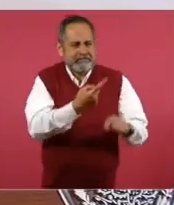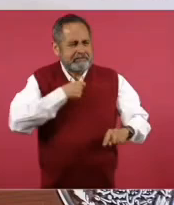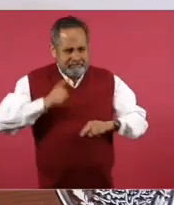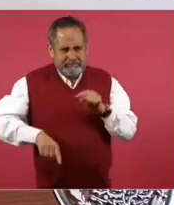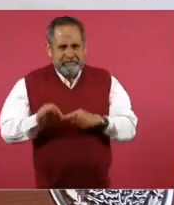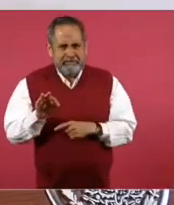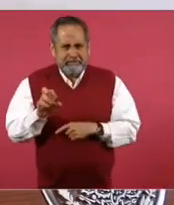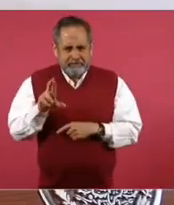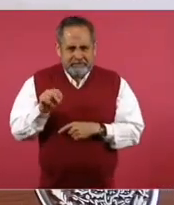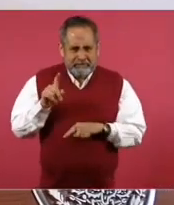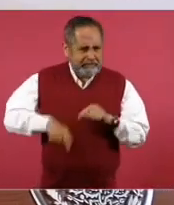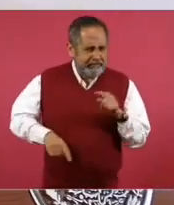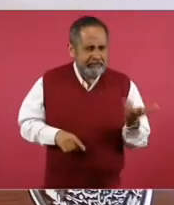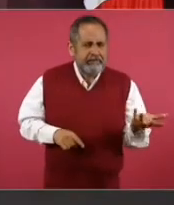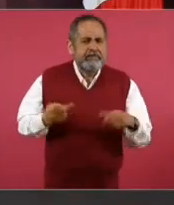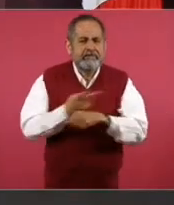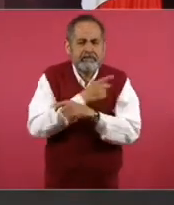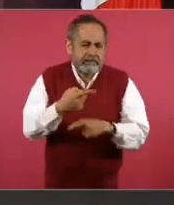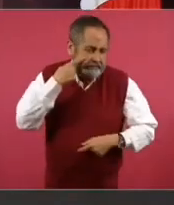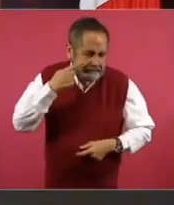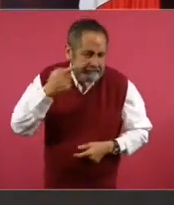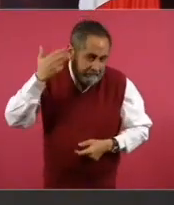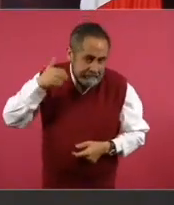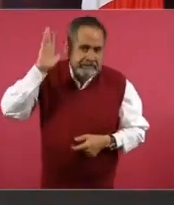para que vean cómo era antes?